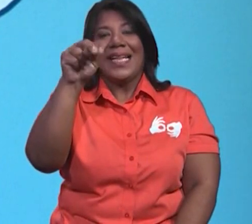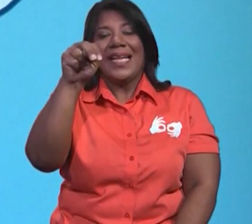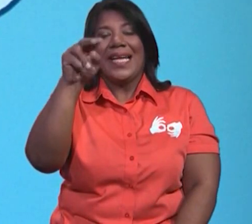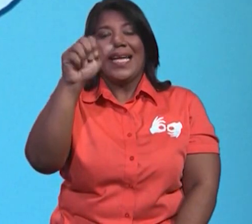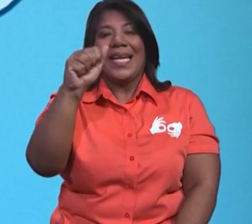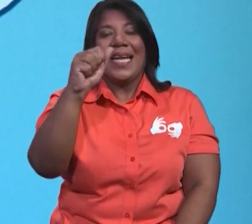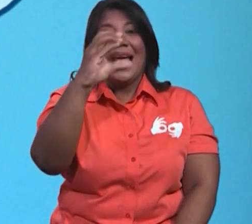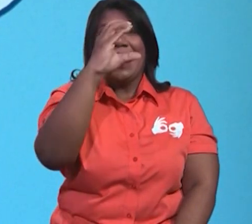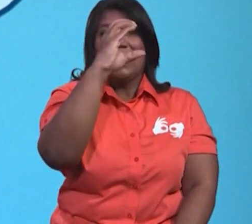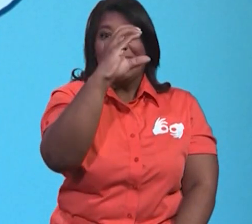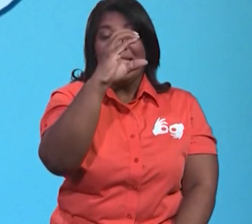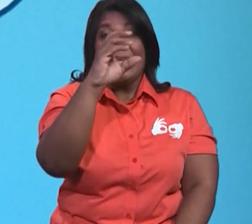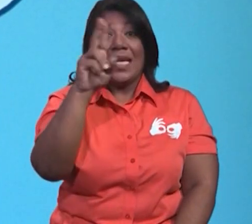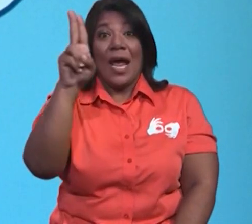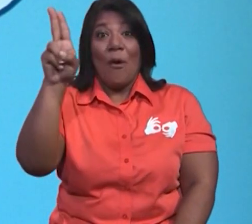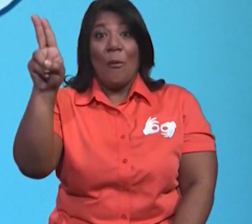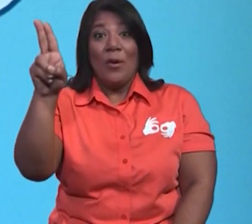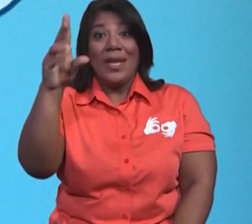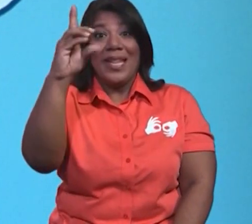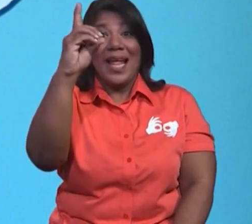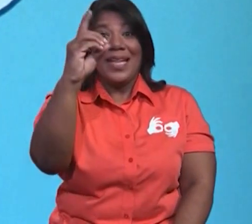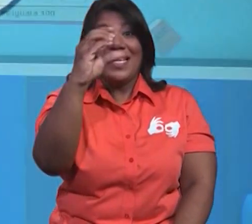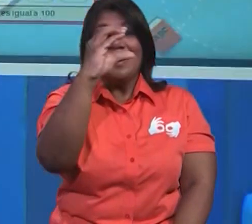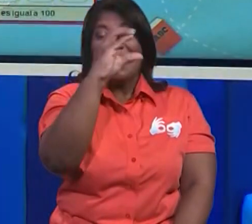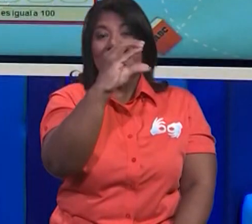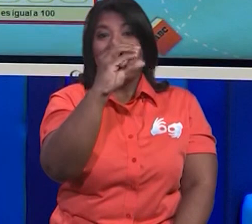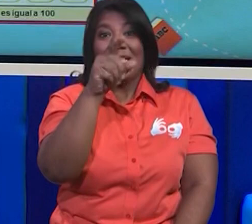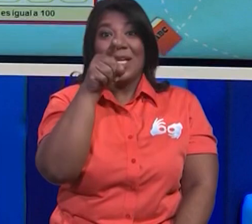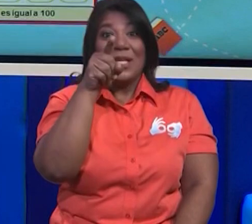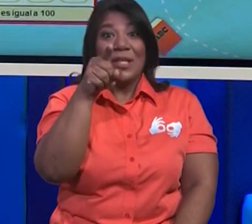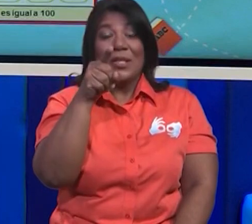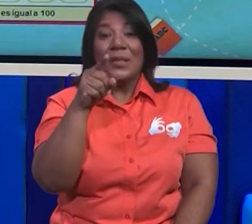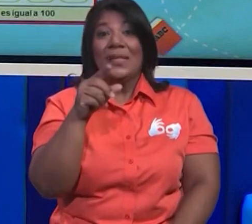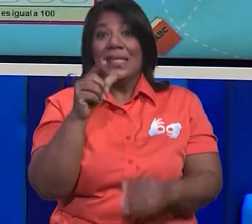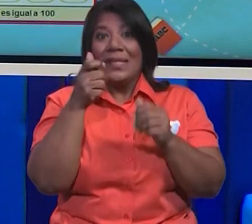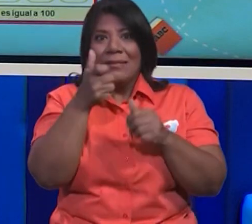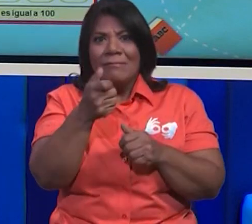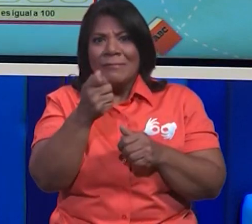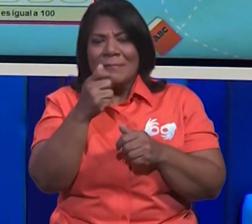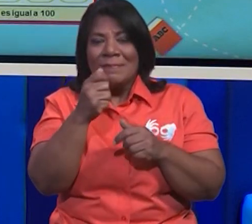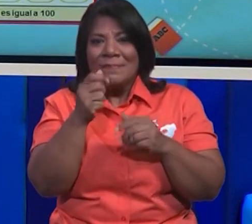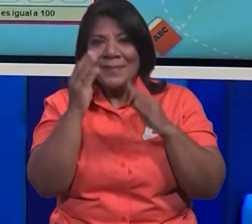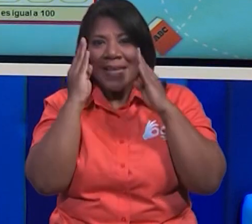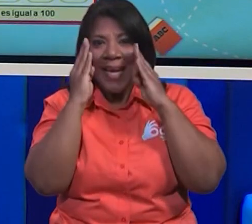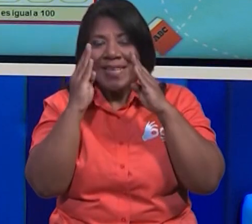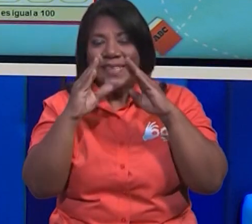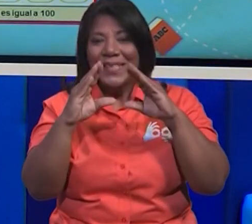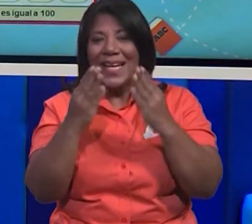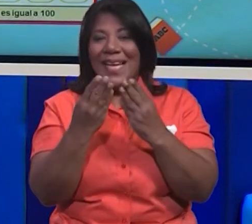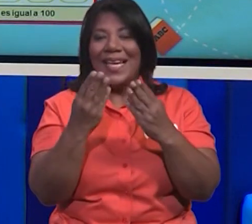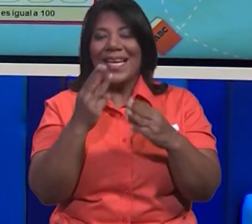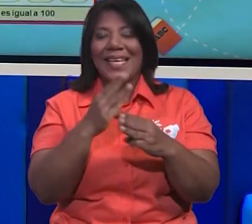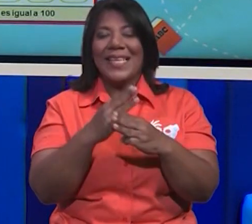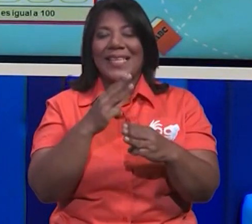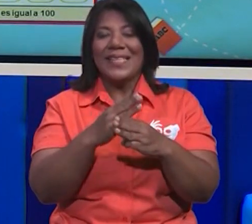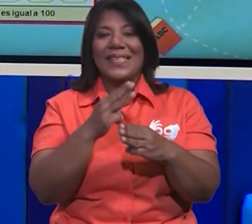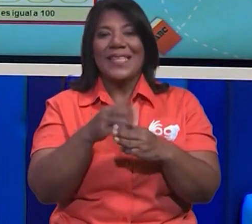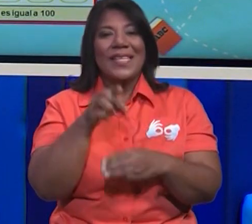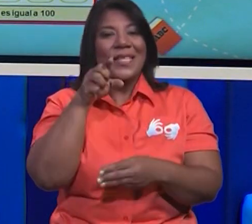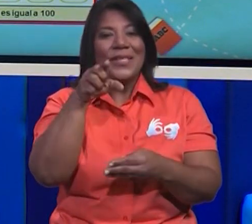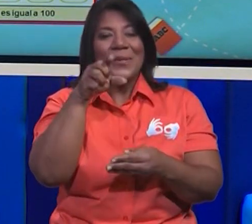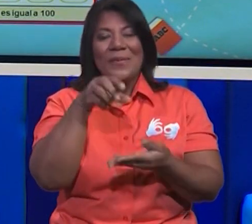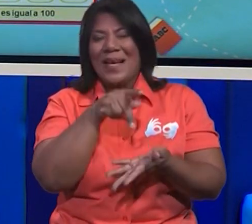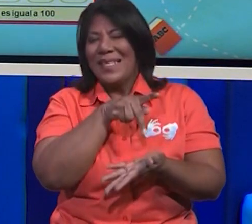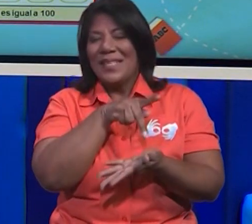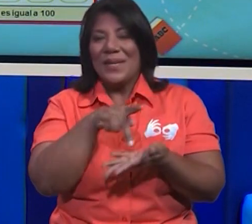cómo vamos aprendiendo, ¿verdad? Así que tú no te pierdas ninguna clase de matemática porque aquí lo que vas a hacer es volverte un